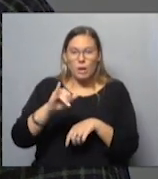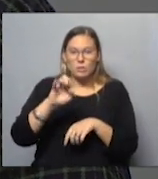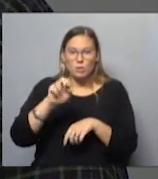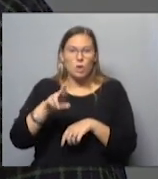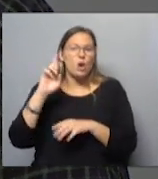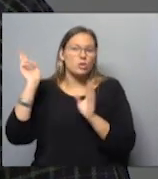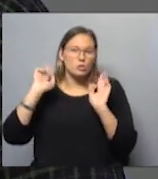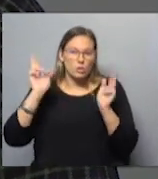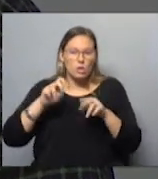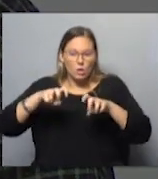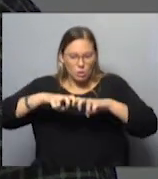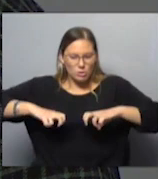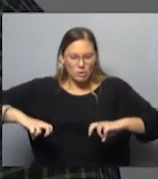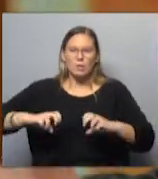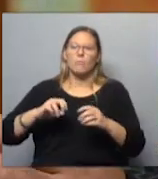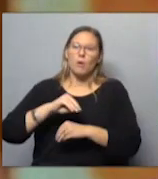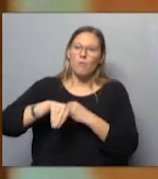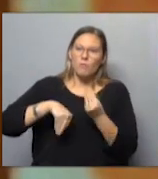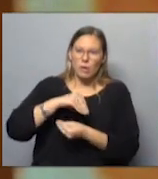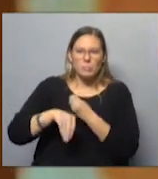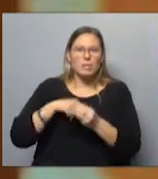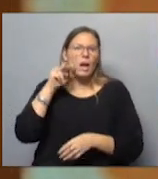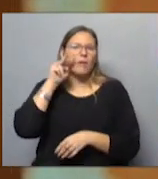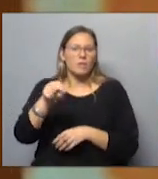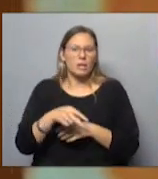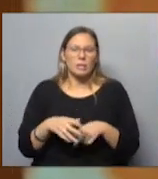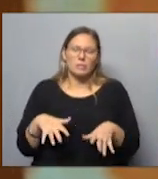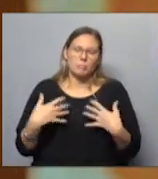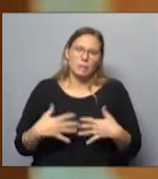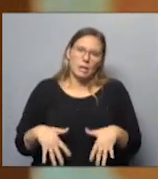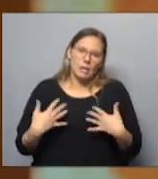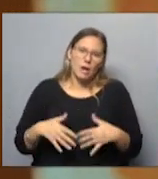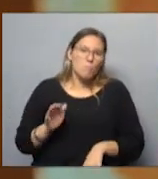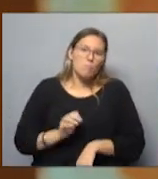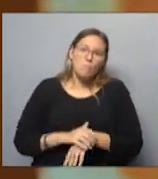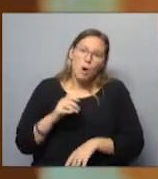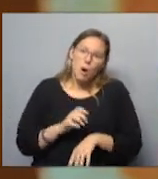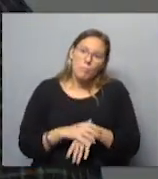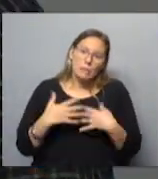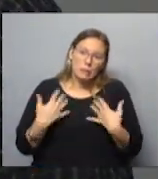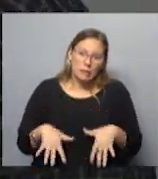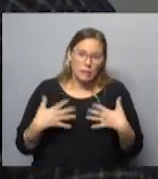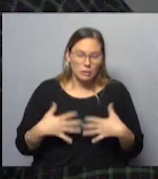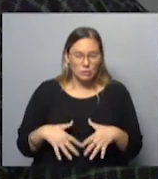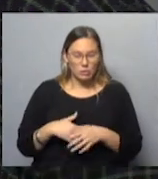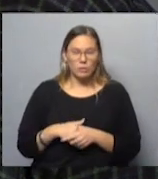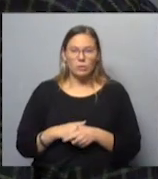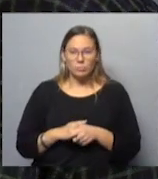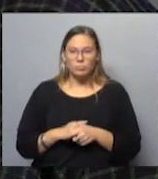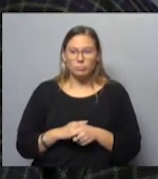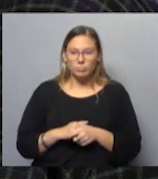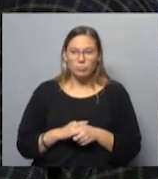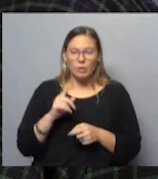sonido, y nos sentamos con la familia a verla. ¿Y? Tremendo momento. ¡Tremendo! Tremendo momento.